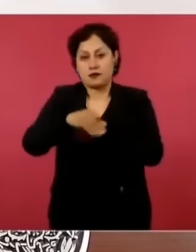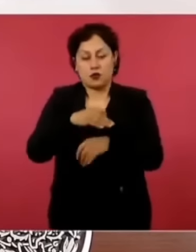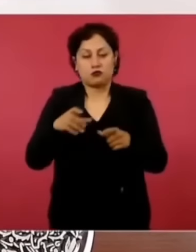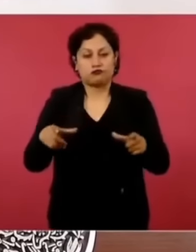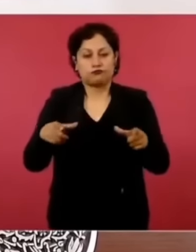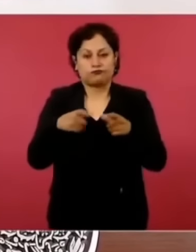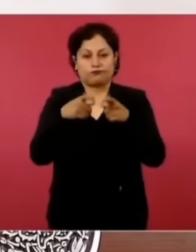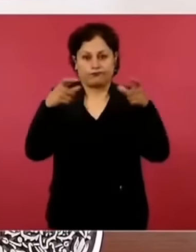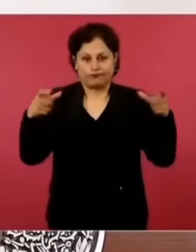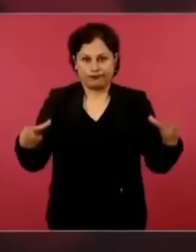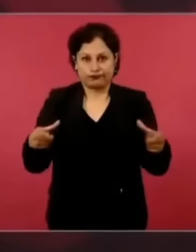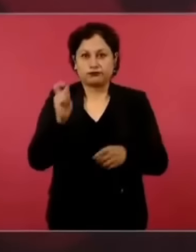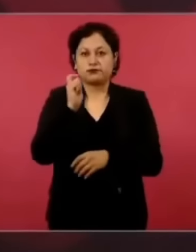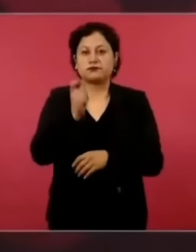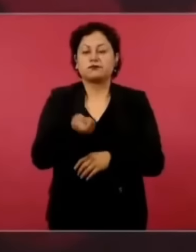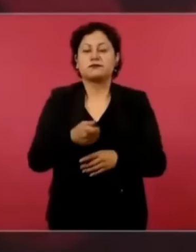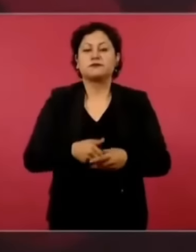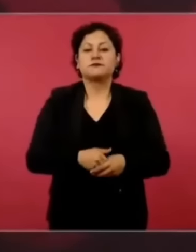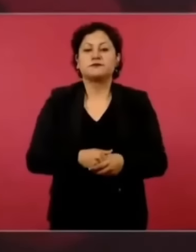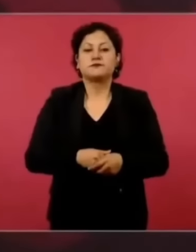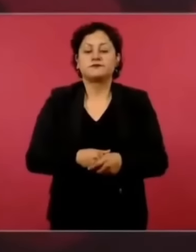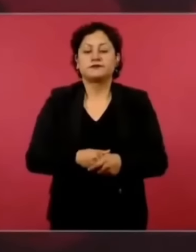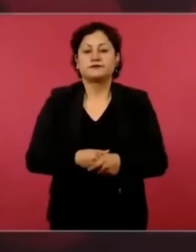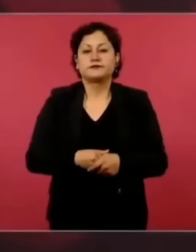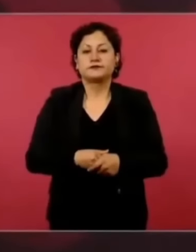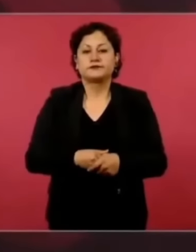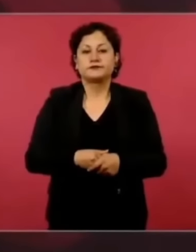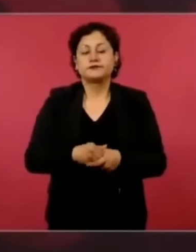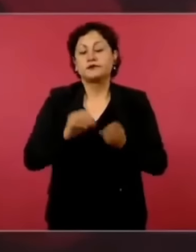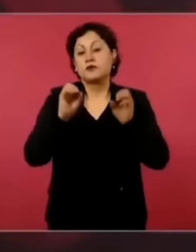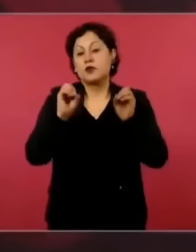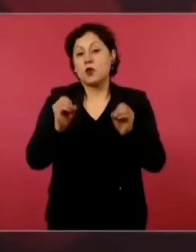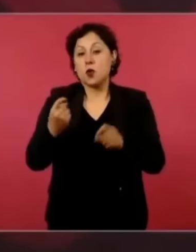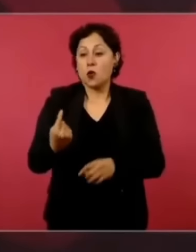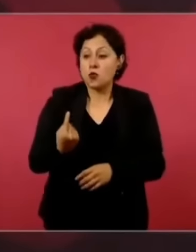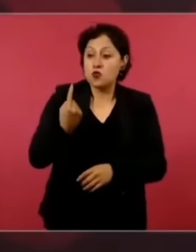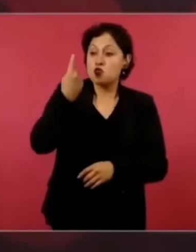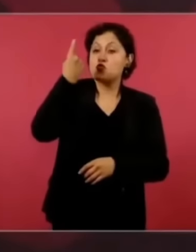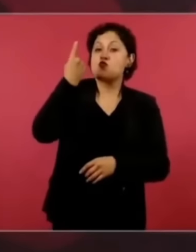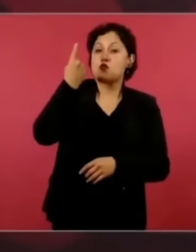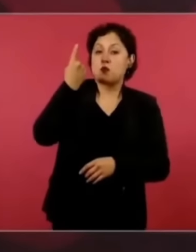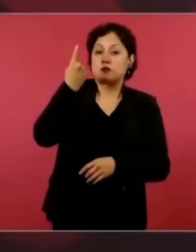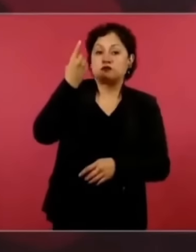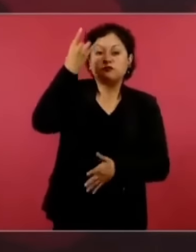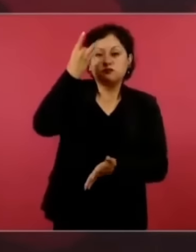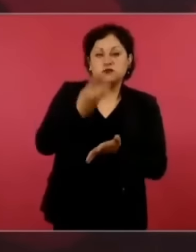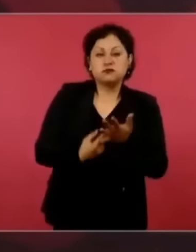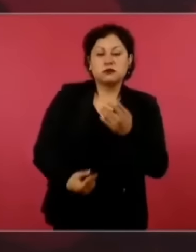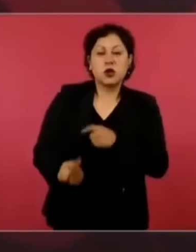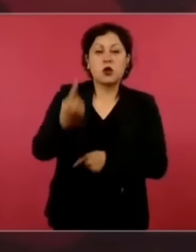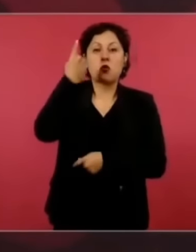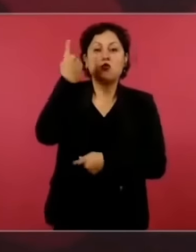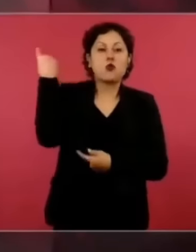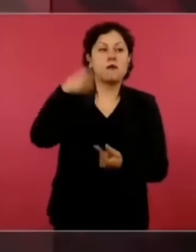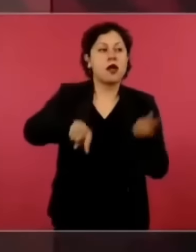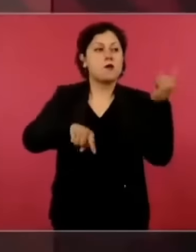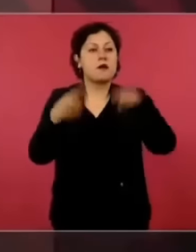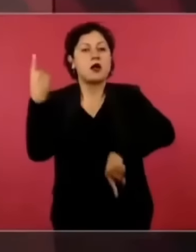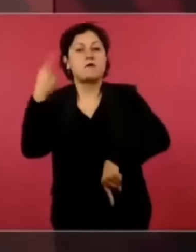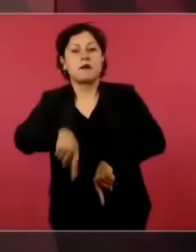una dictadura. Tenemos que